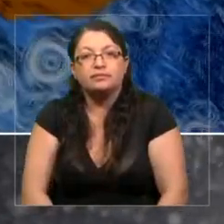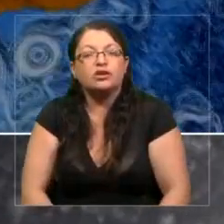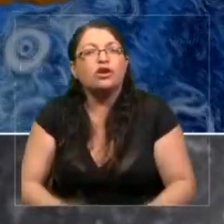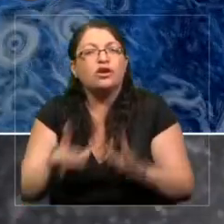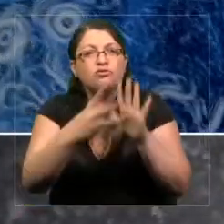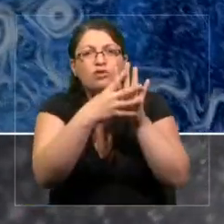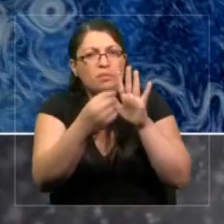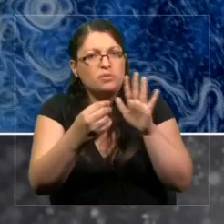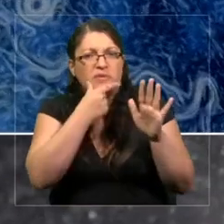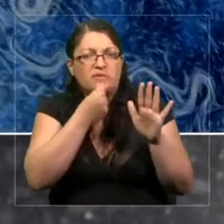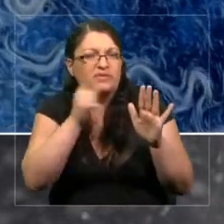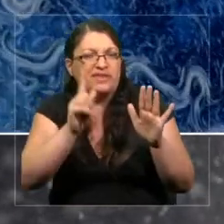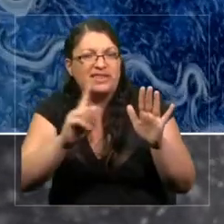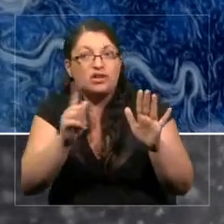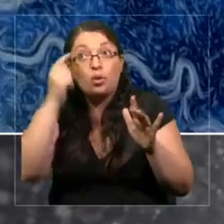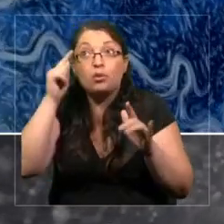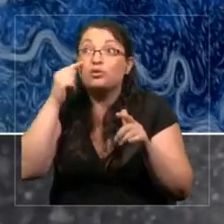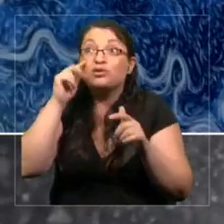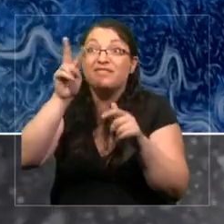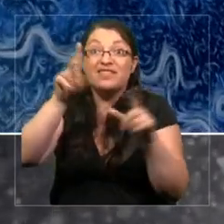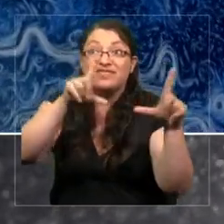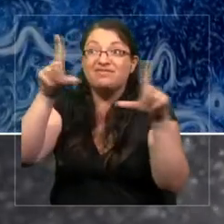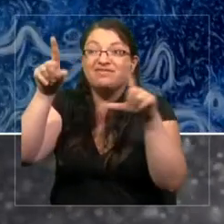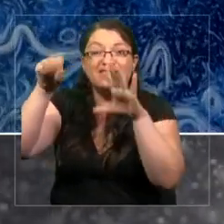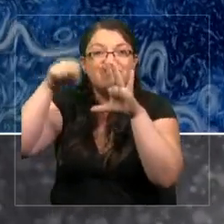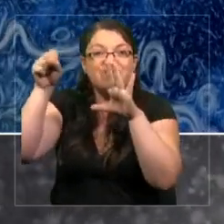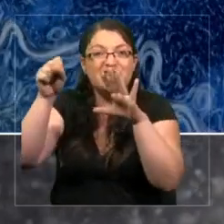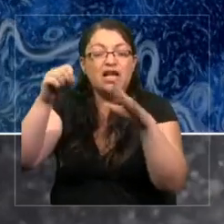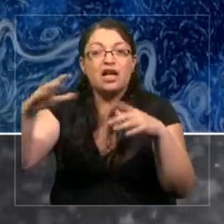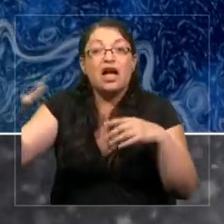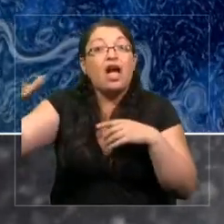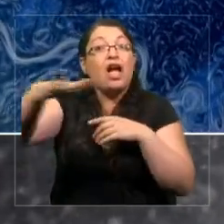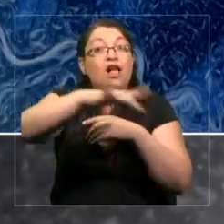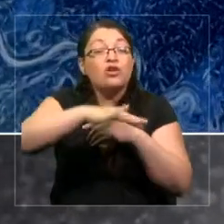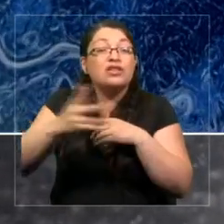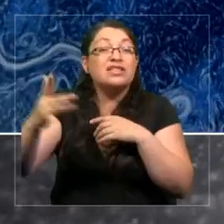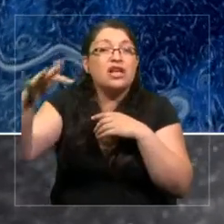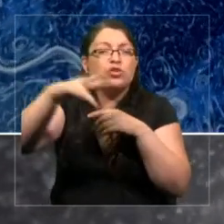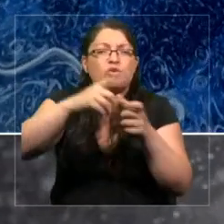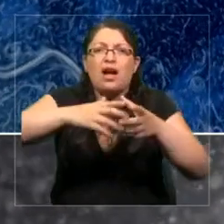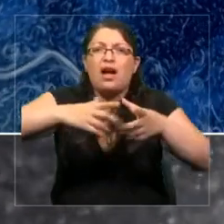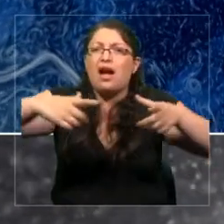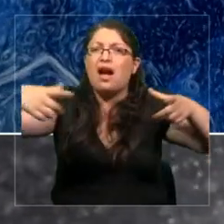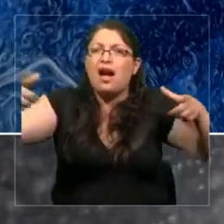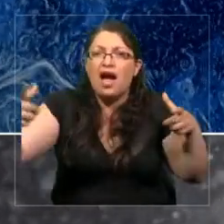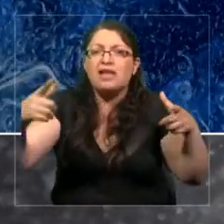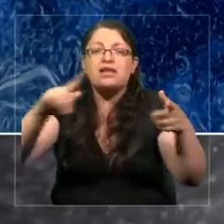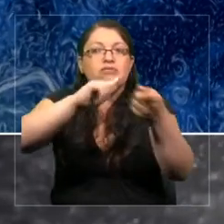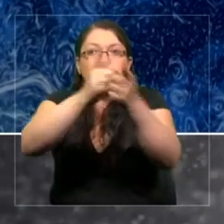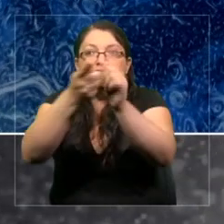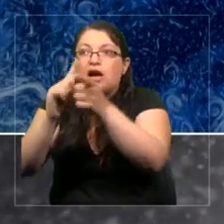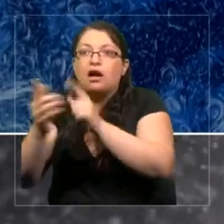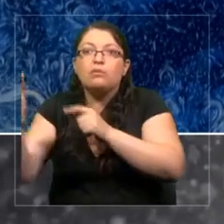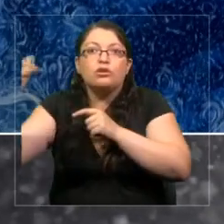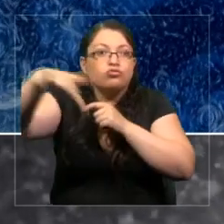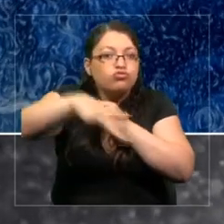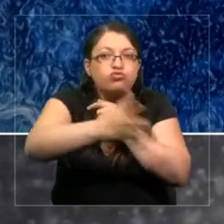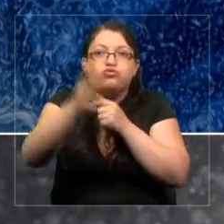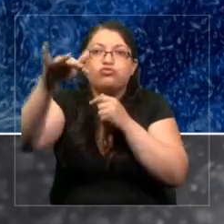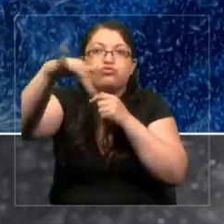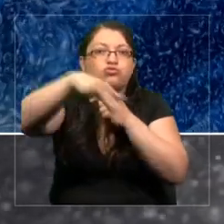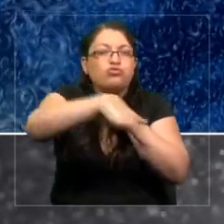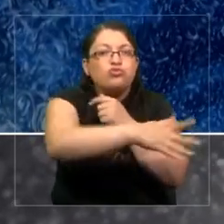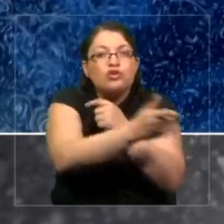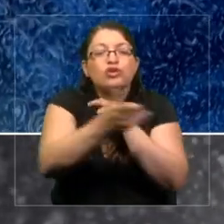ver acá es que los océanos son muy grandes, son muy dinámicos y debemos medir al océano